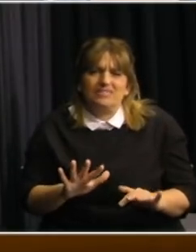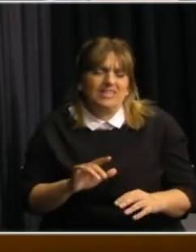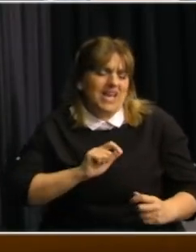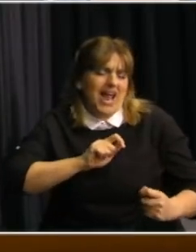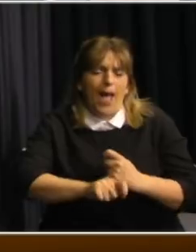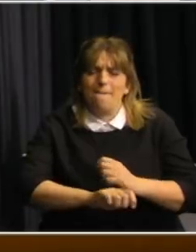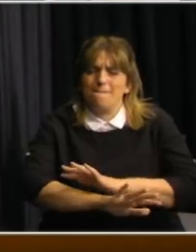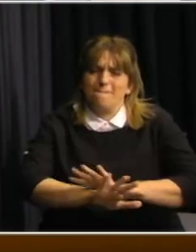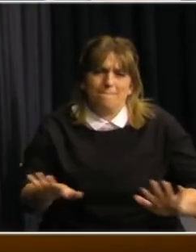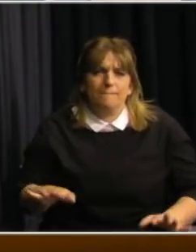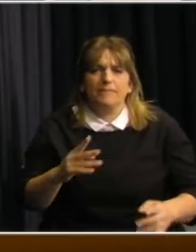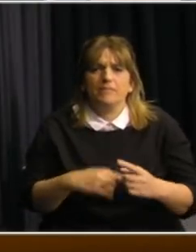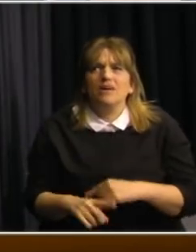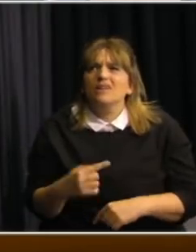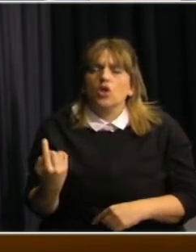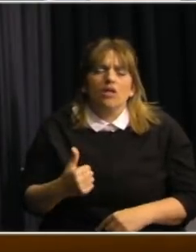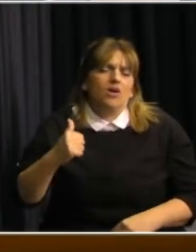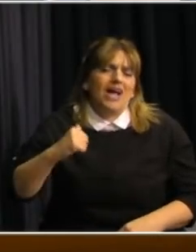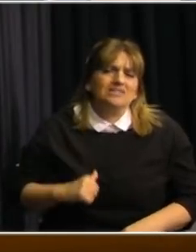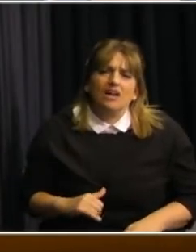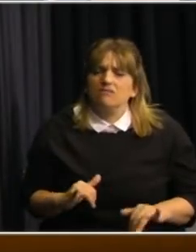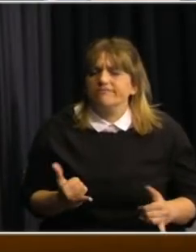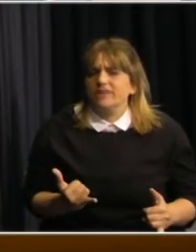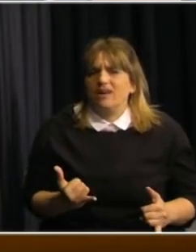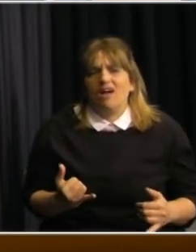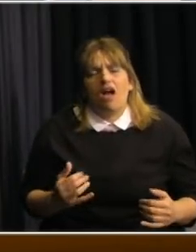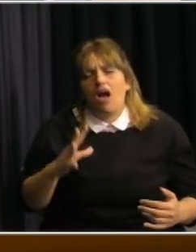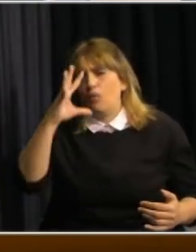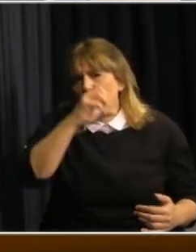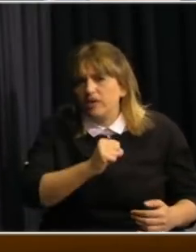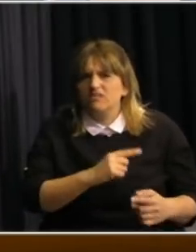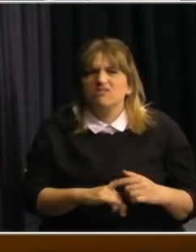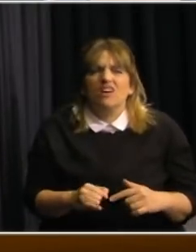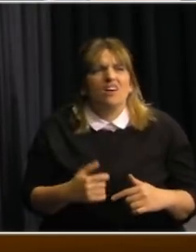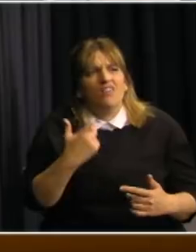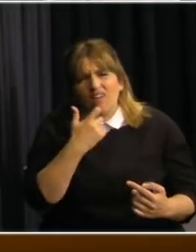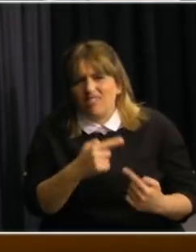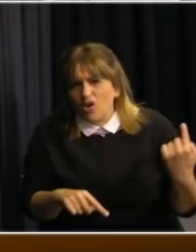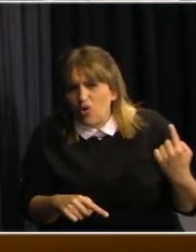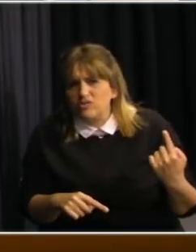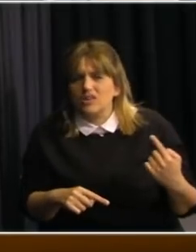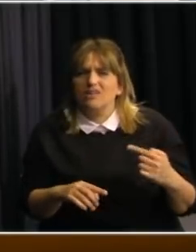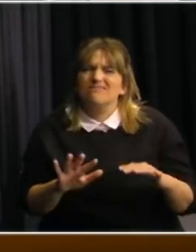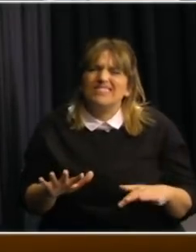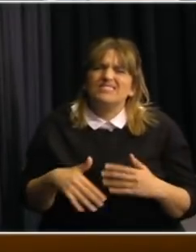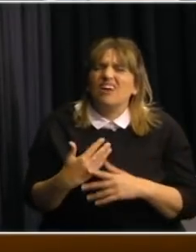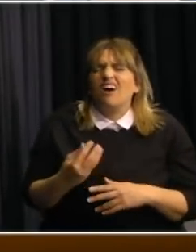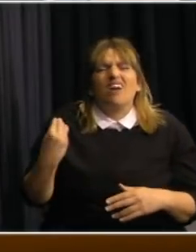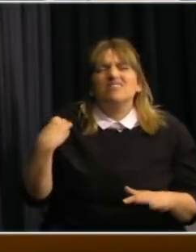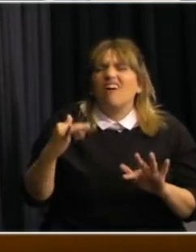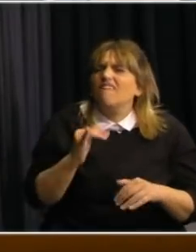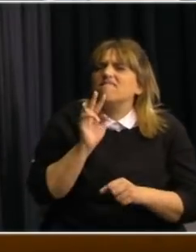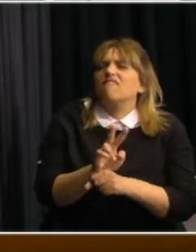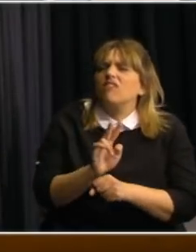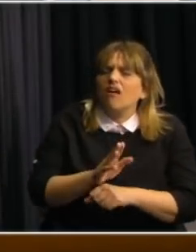conmocionadas. Todos estamos cansados, fatigados, nos sentimos desmotivados para seguir los comportamientos recomendados para